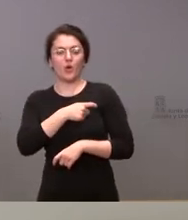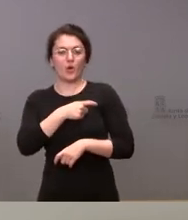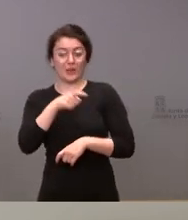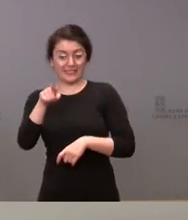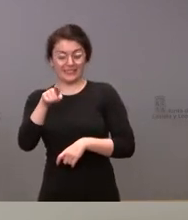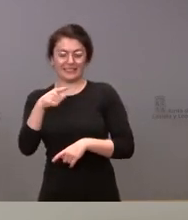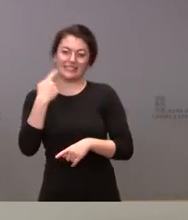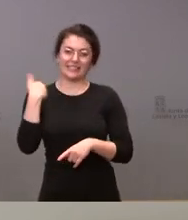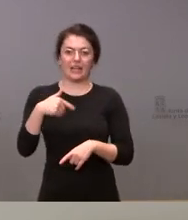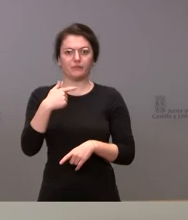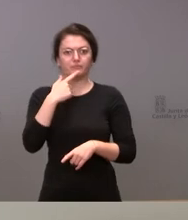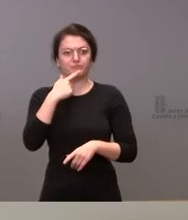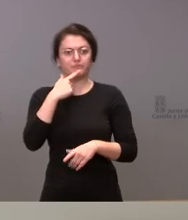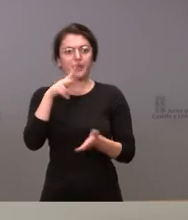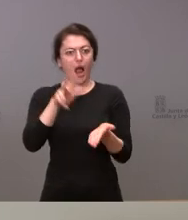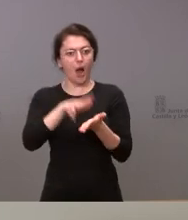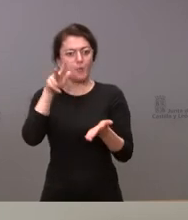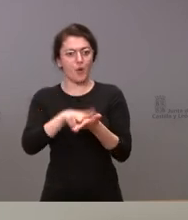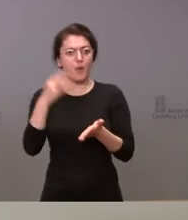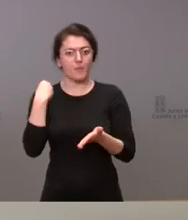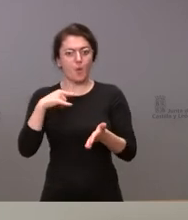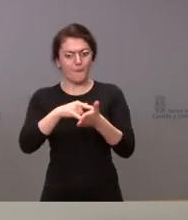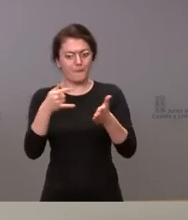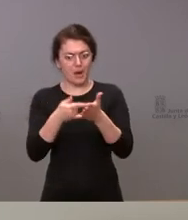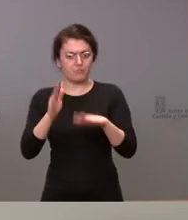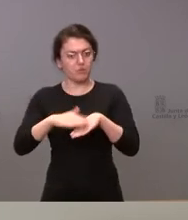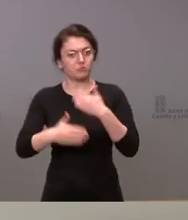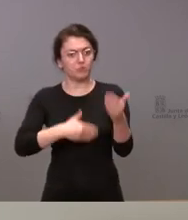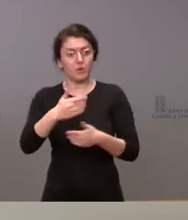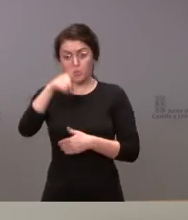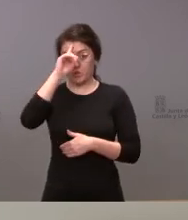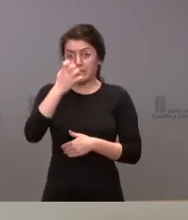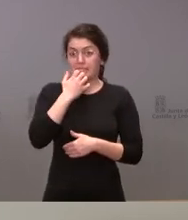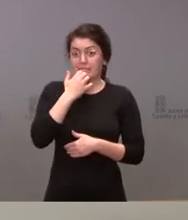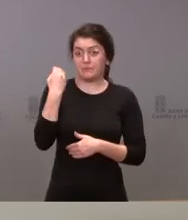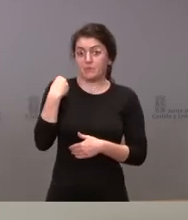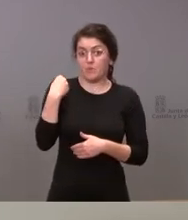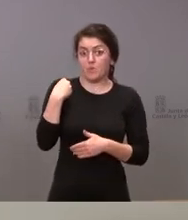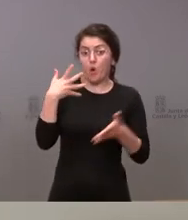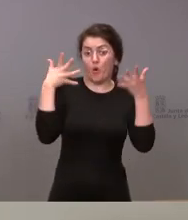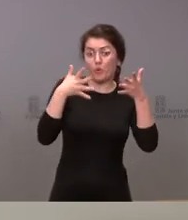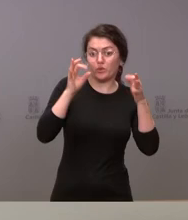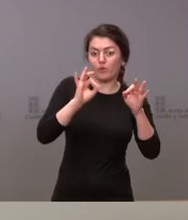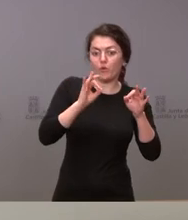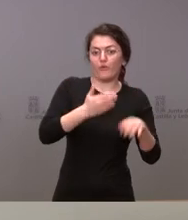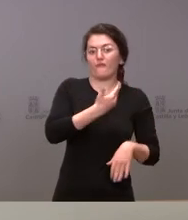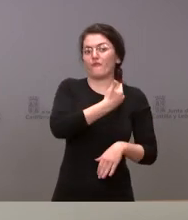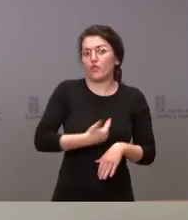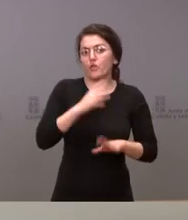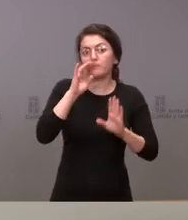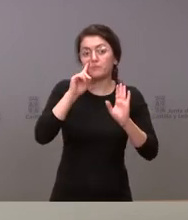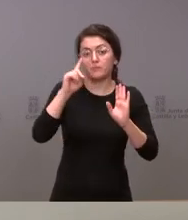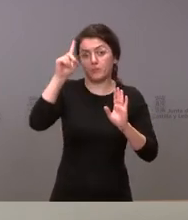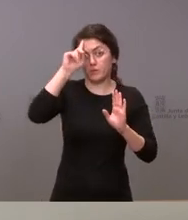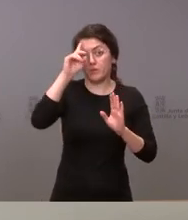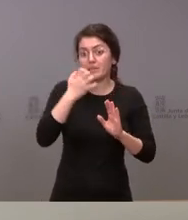que sigue su curso no sé si podremos aprobarlo en las condiciones de un Consejo en Funciones pero si no en cuanto finalice el Consejo en Funciones estaría en condiciones de poderse aprobar